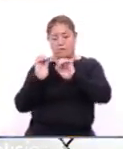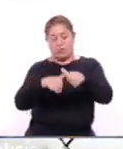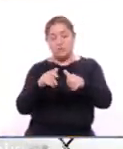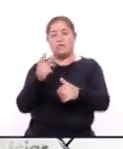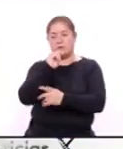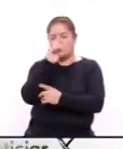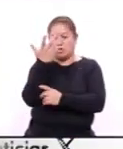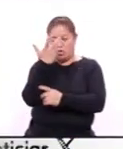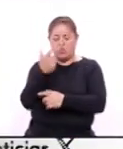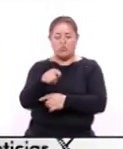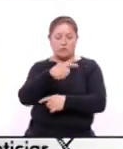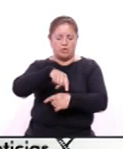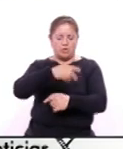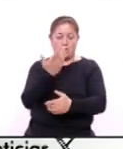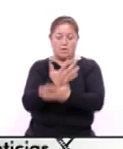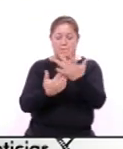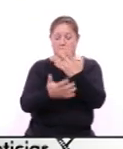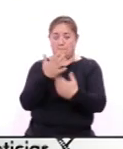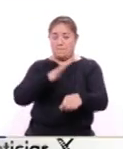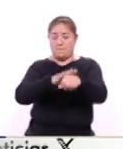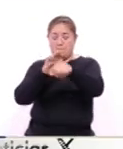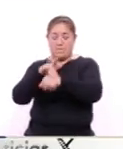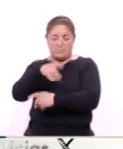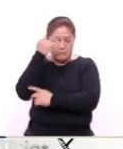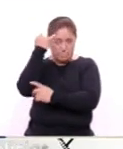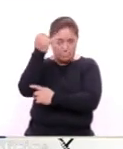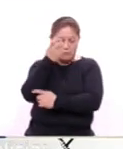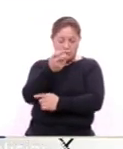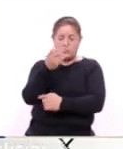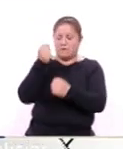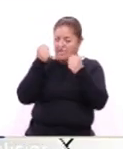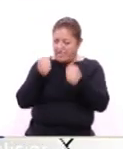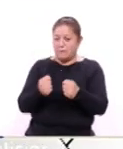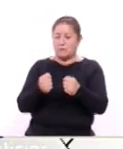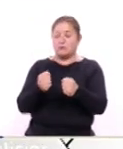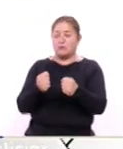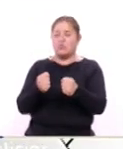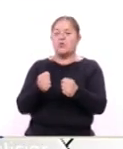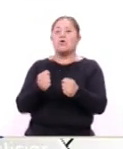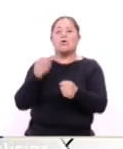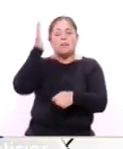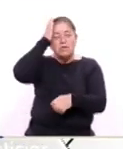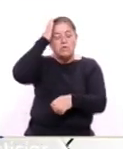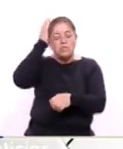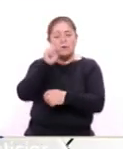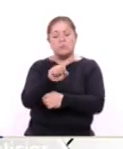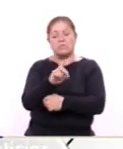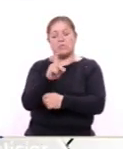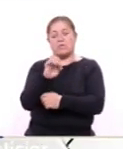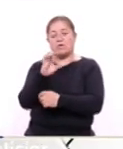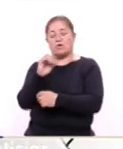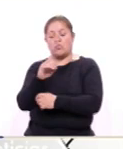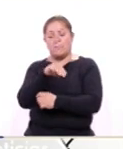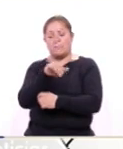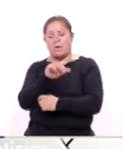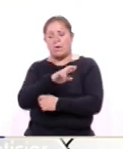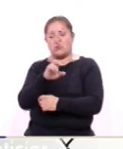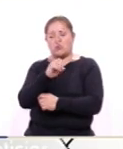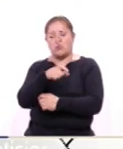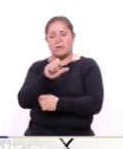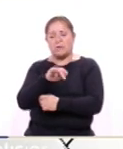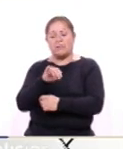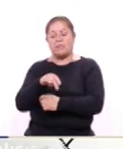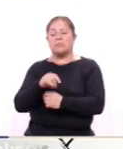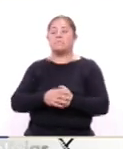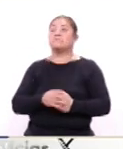es el objetivo de esta alianza estratégica, afirmó el titular de la SEDECO, Javier Marroquín Calderón. En una suma y en